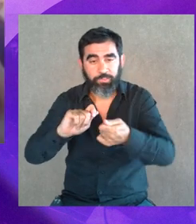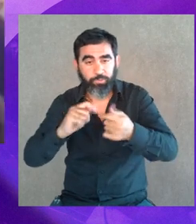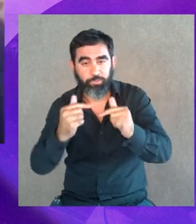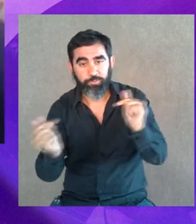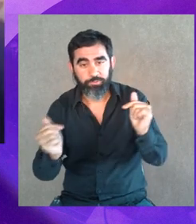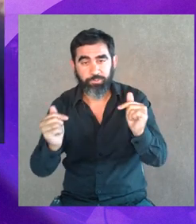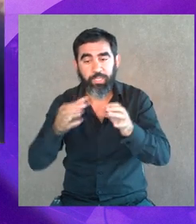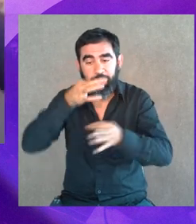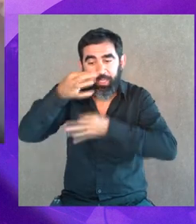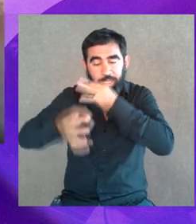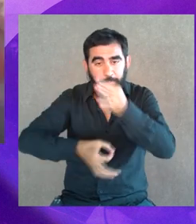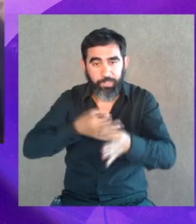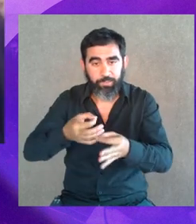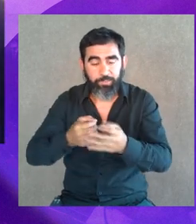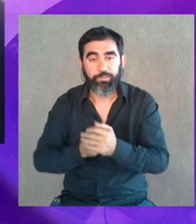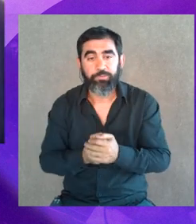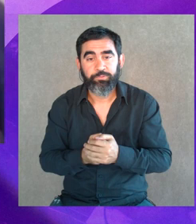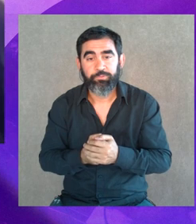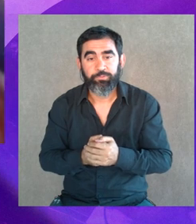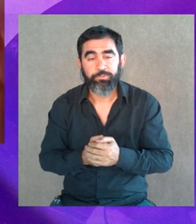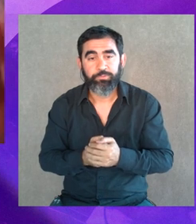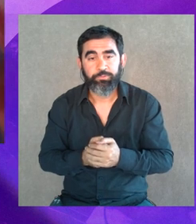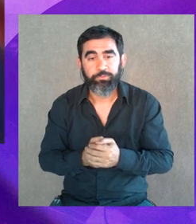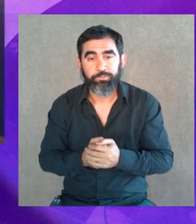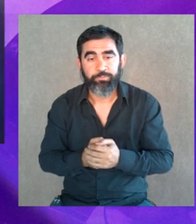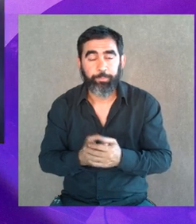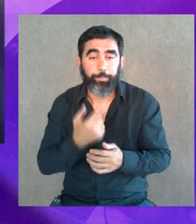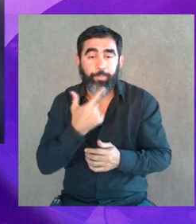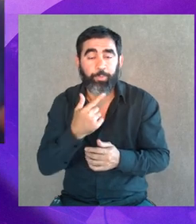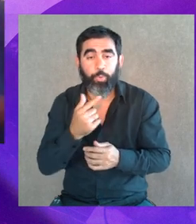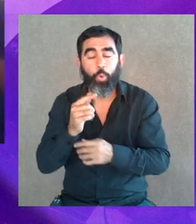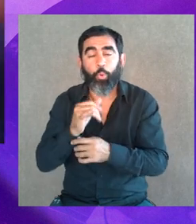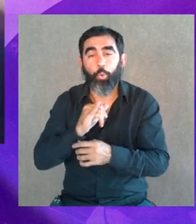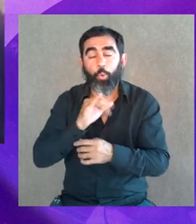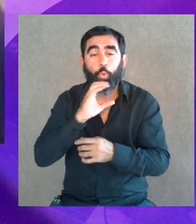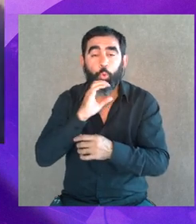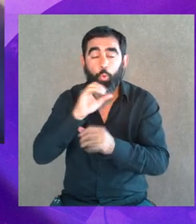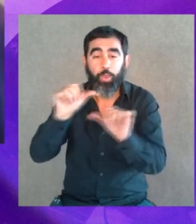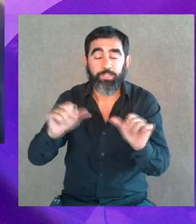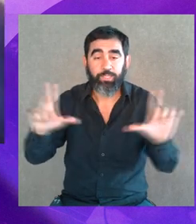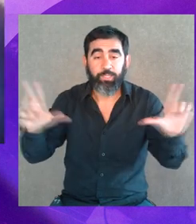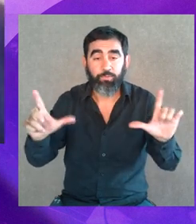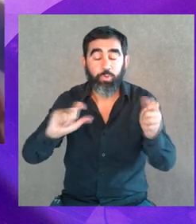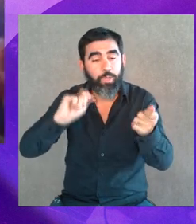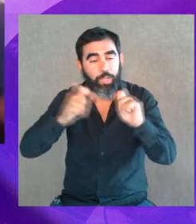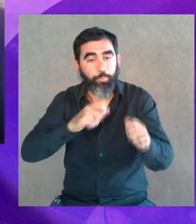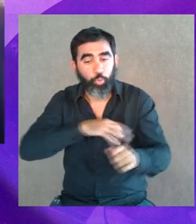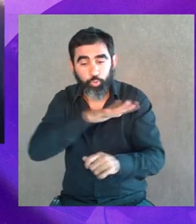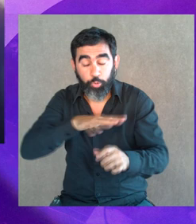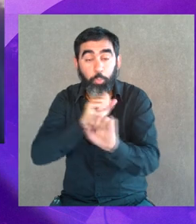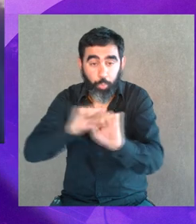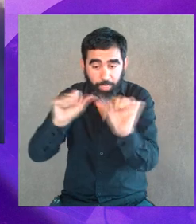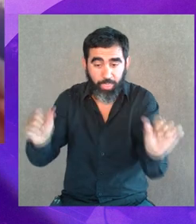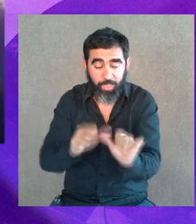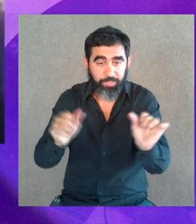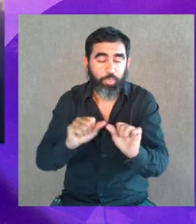deconstruir, para explicar, yo siempre lo digo, es decir, no sé, una telenovela puede hacer un cambio social más importante que